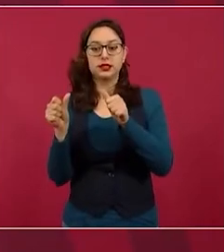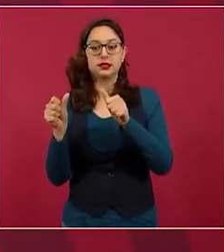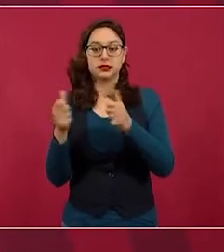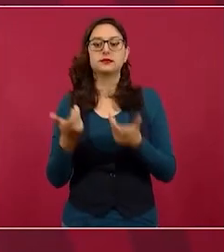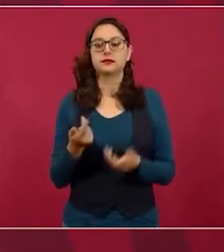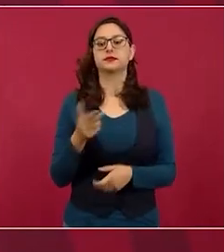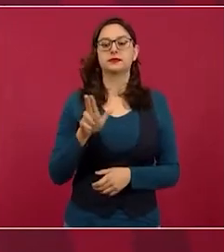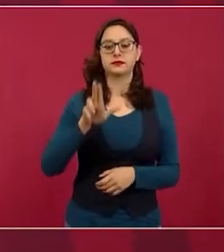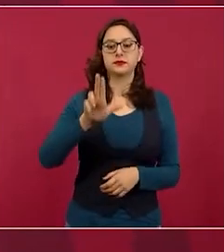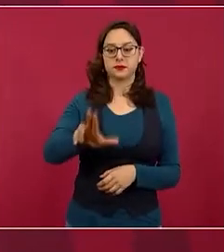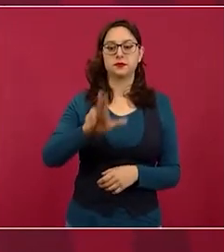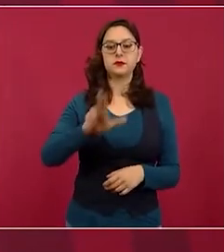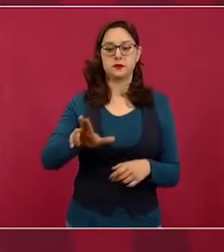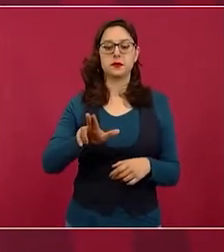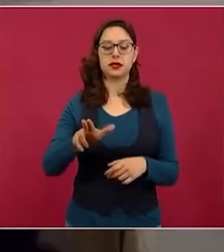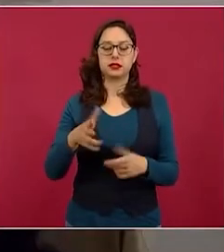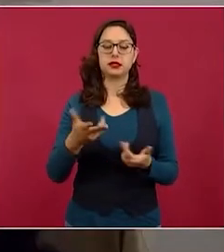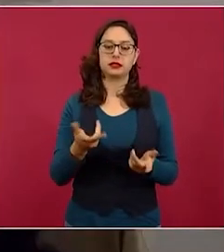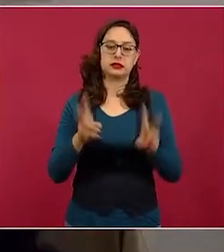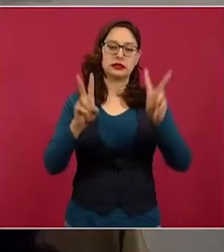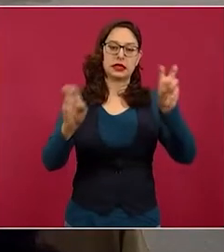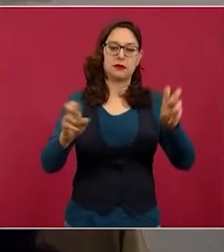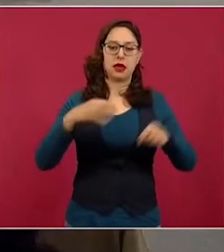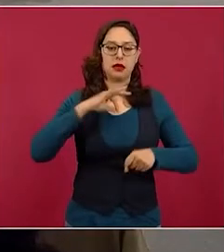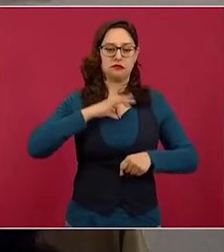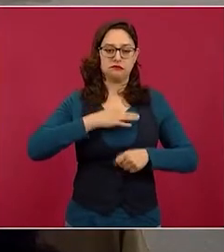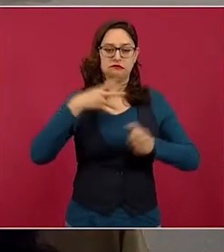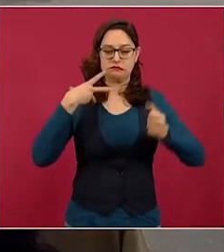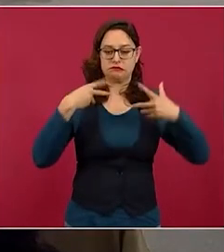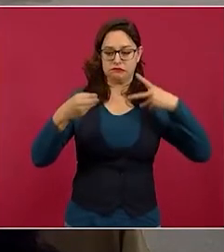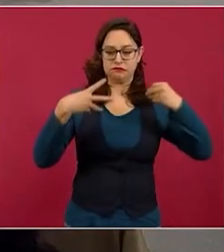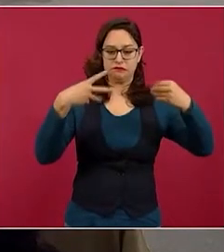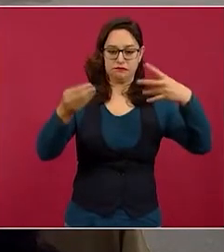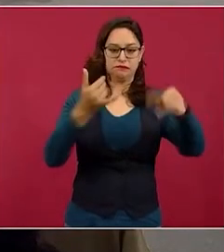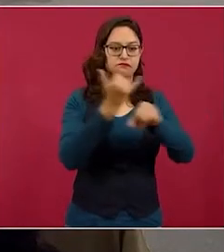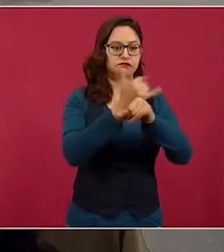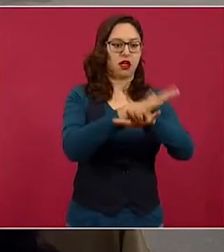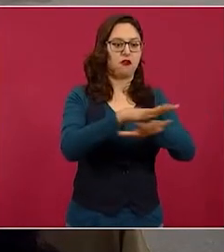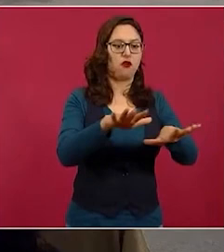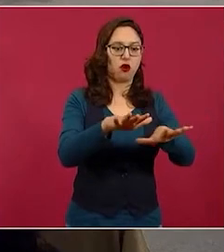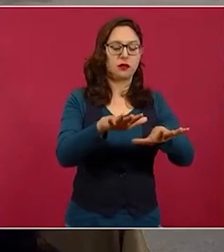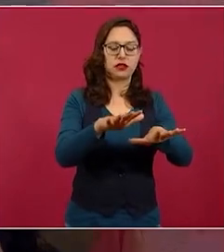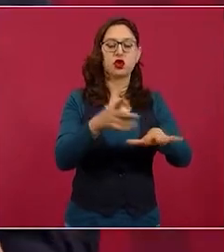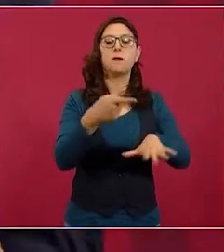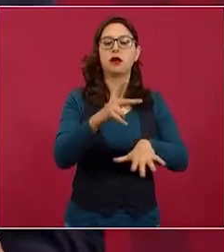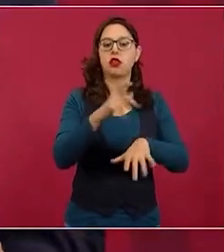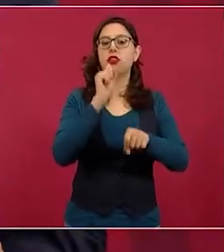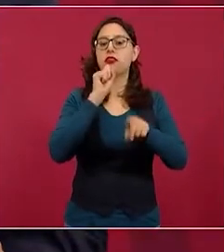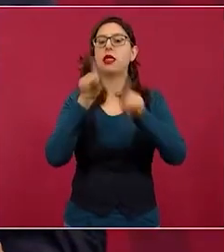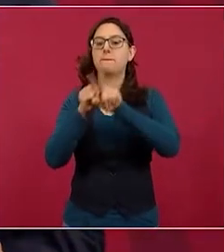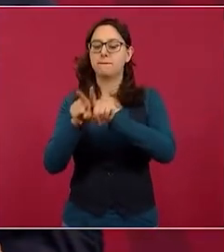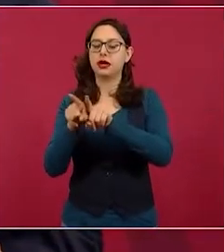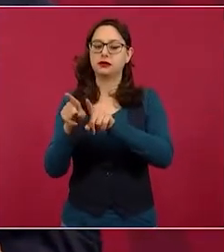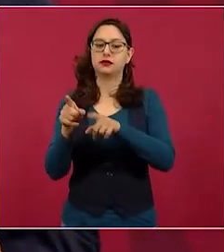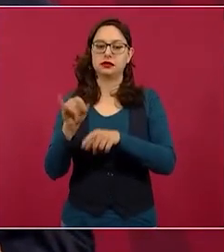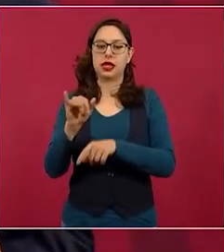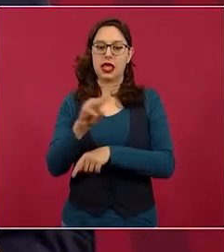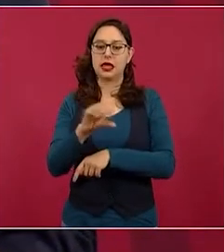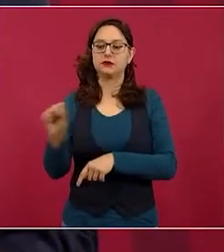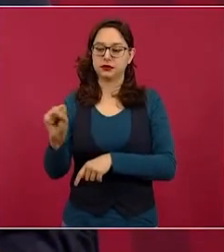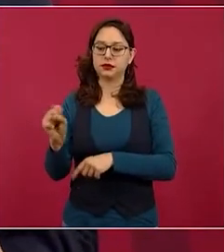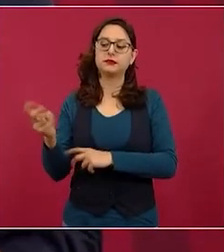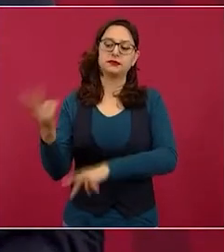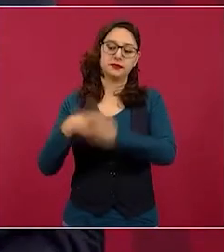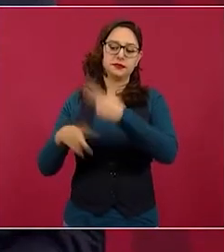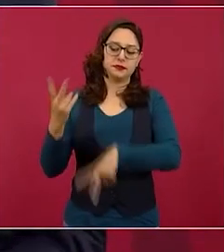a informar sobre la pandemia, vamos a utilizar tiempo con ese propósito y vamos a dar a conocer